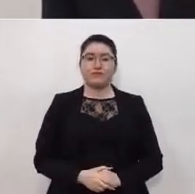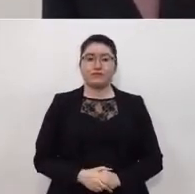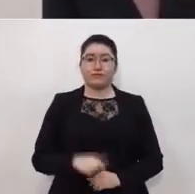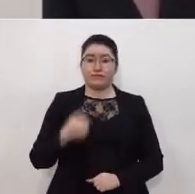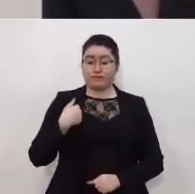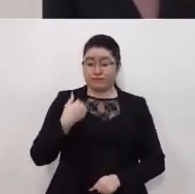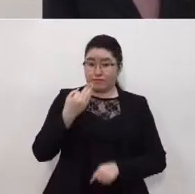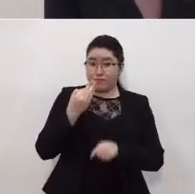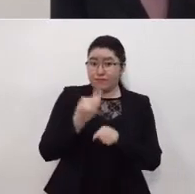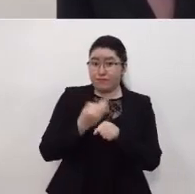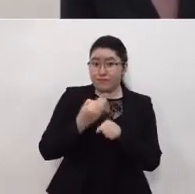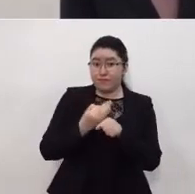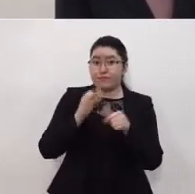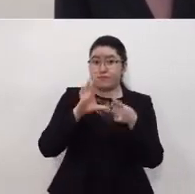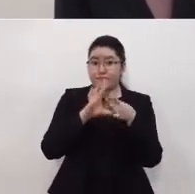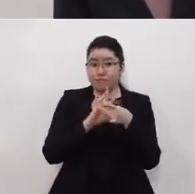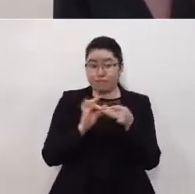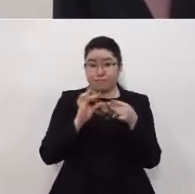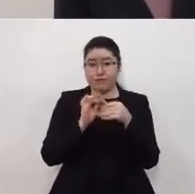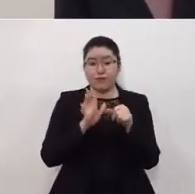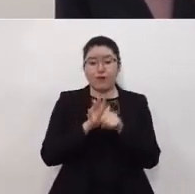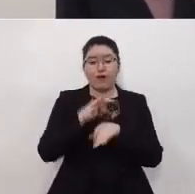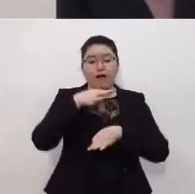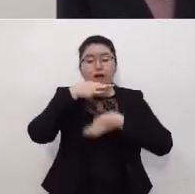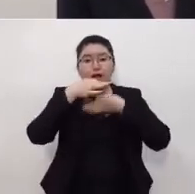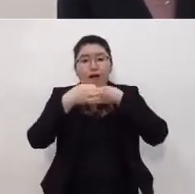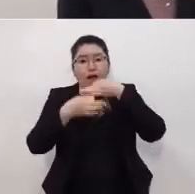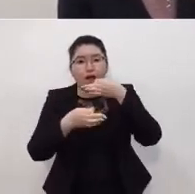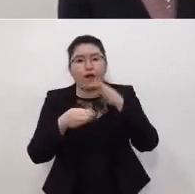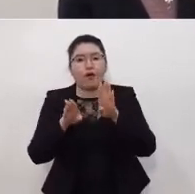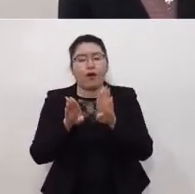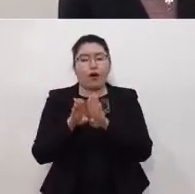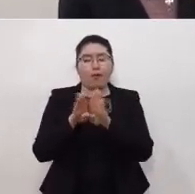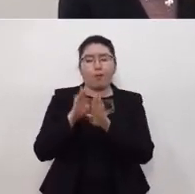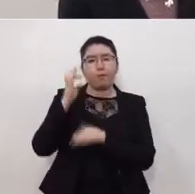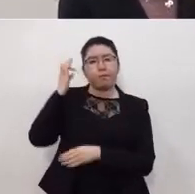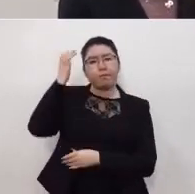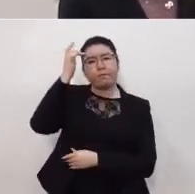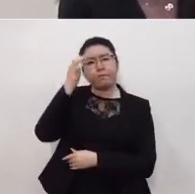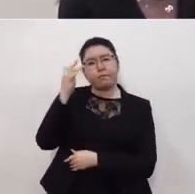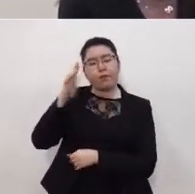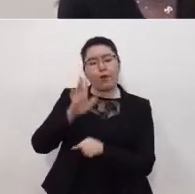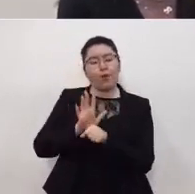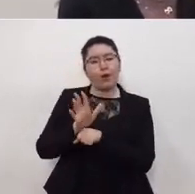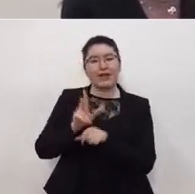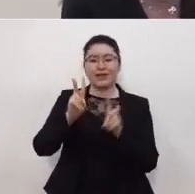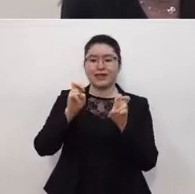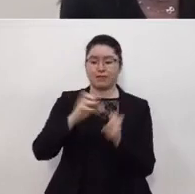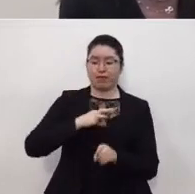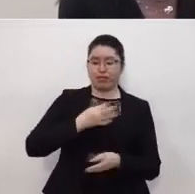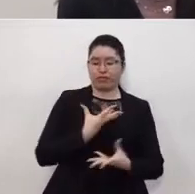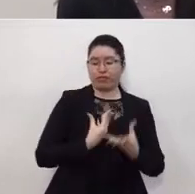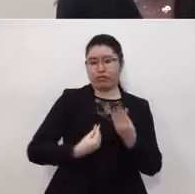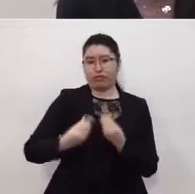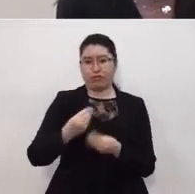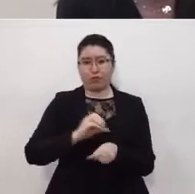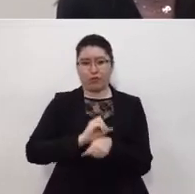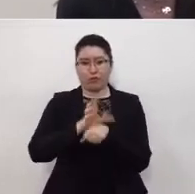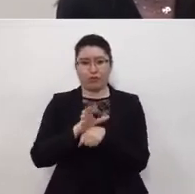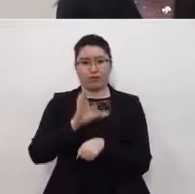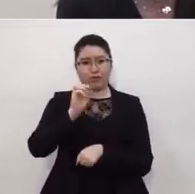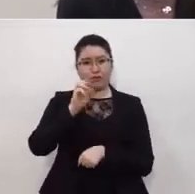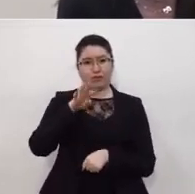Quisiera enmarcar lo que se va a anunciar en el contexto de una reflexión técnica sobre la pandemia de COVID-19 en México.